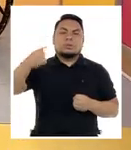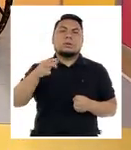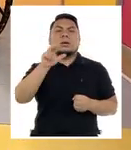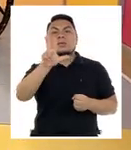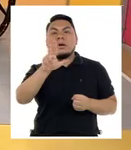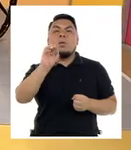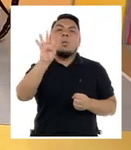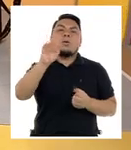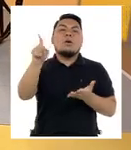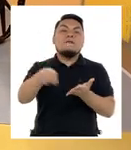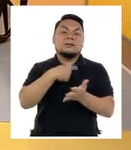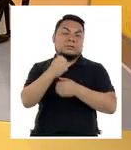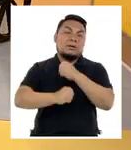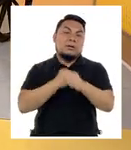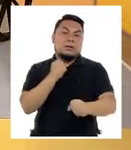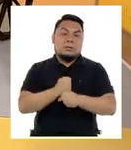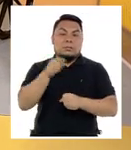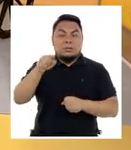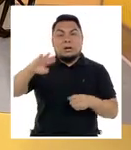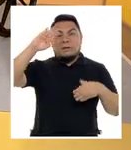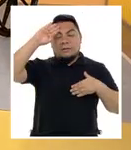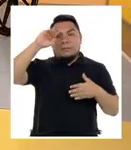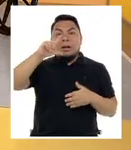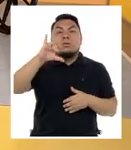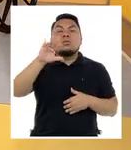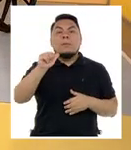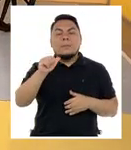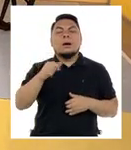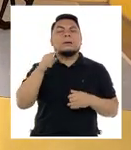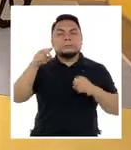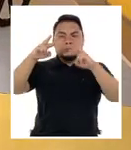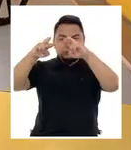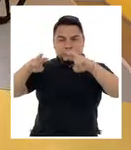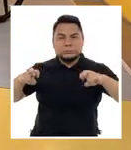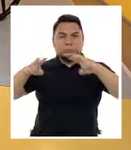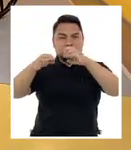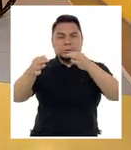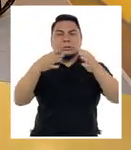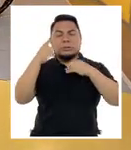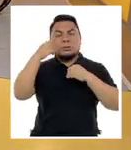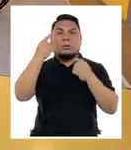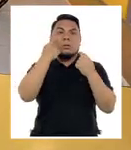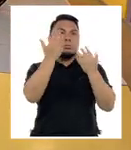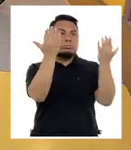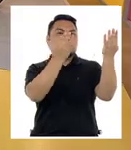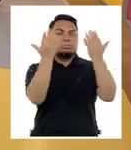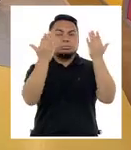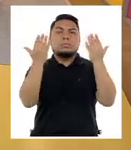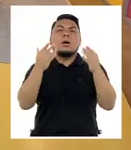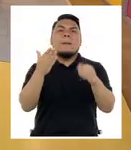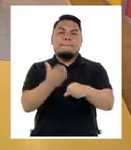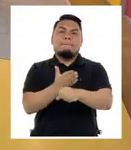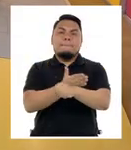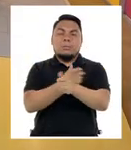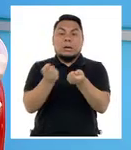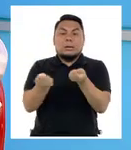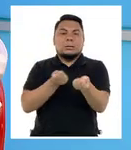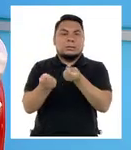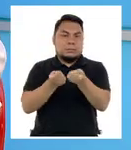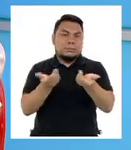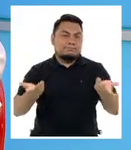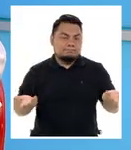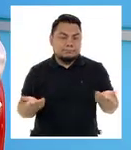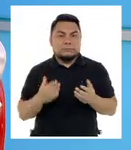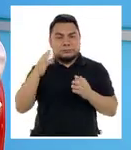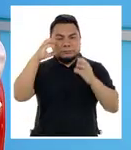al menos tres o cuatro veces al año, porque esta enfermedad se basa en el seguimiento y sobre todo en los campos visuales y cómo está alterando la